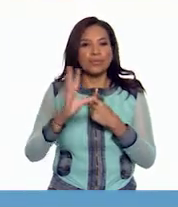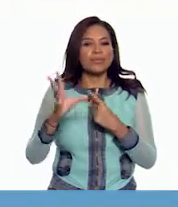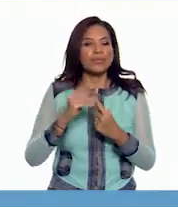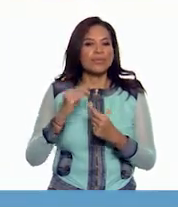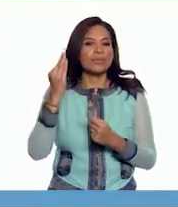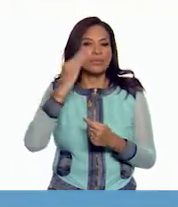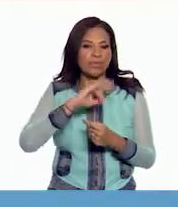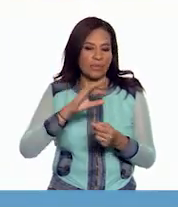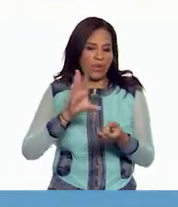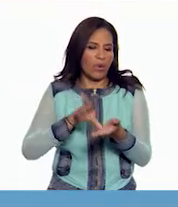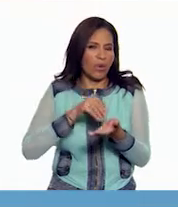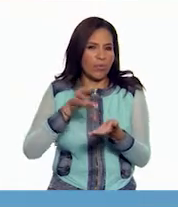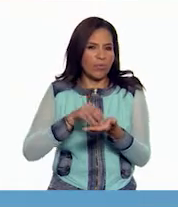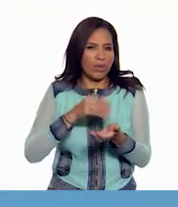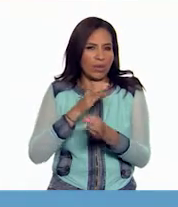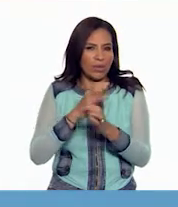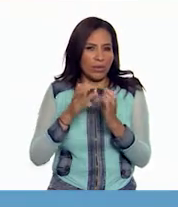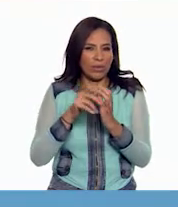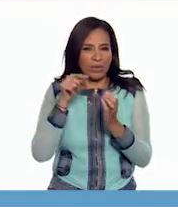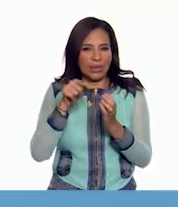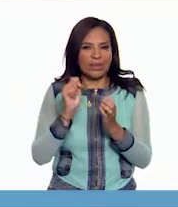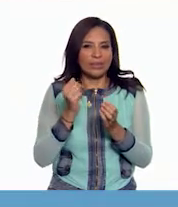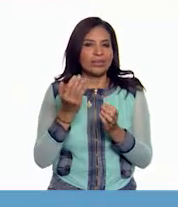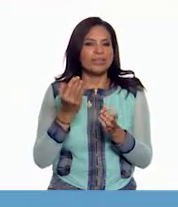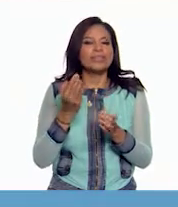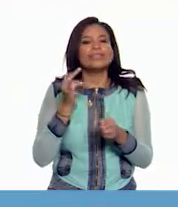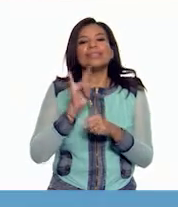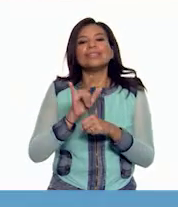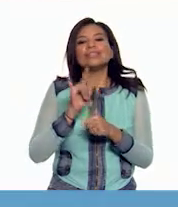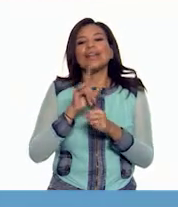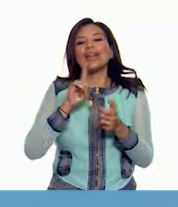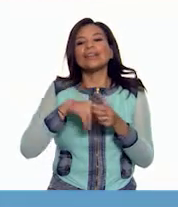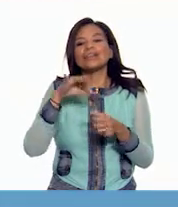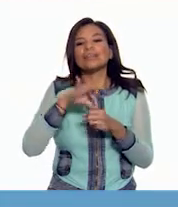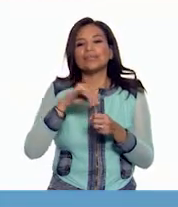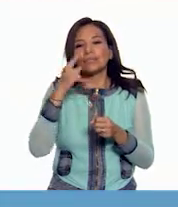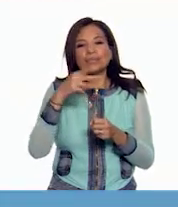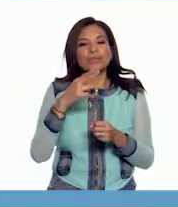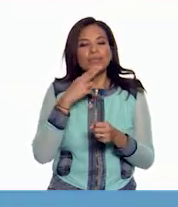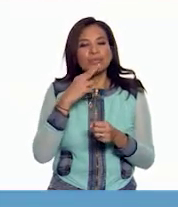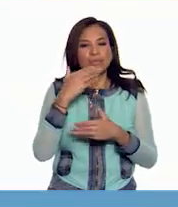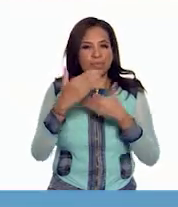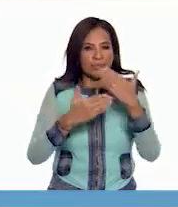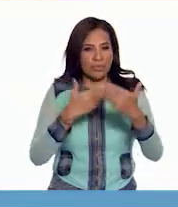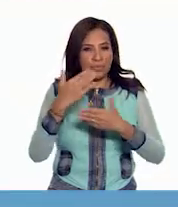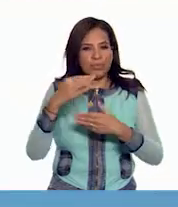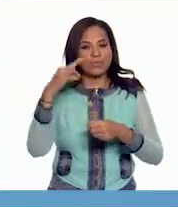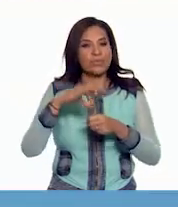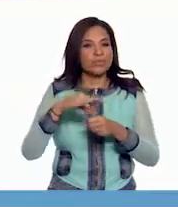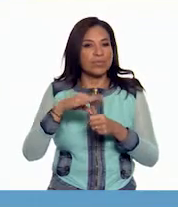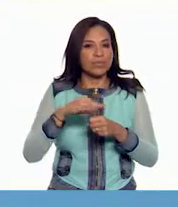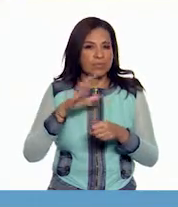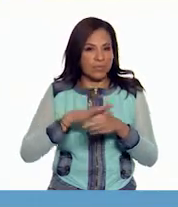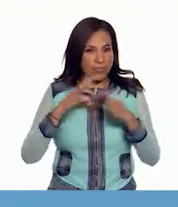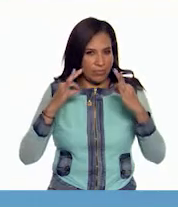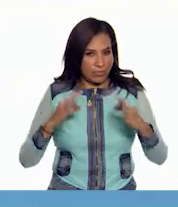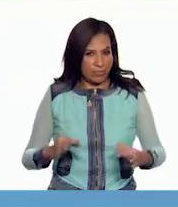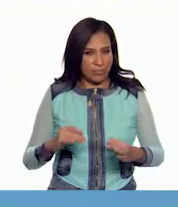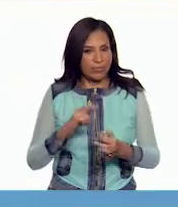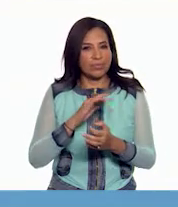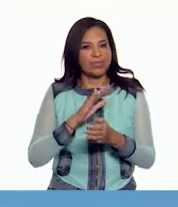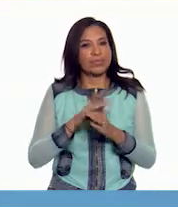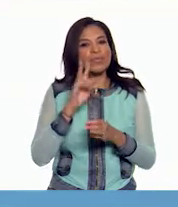falsificaciones y las suplantaciones en las elecciones y así se diera como resultado un proceso electoral pues, más legítimo.